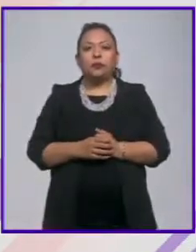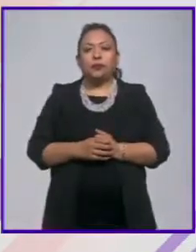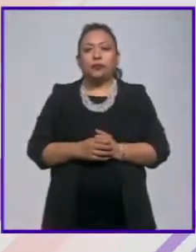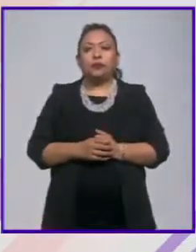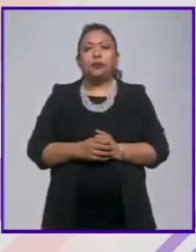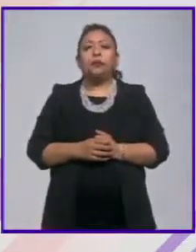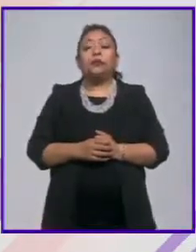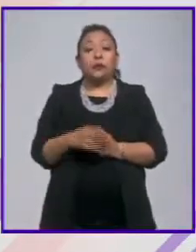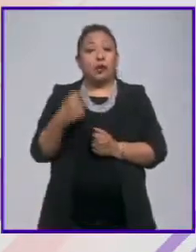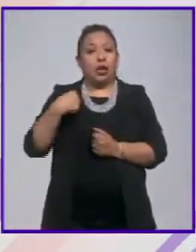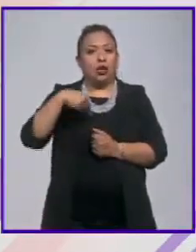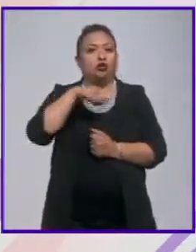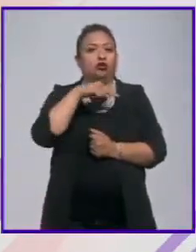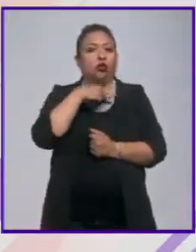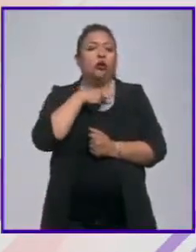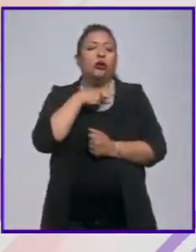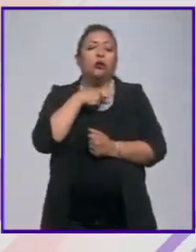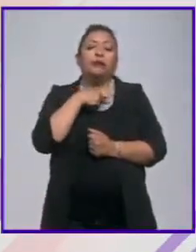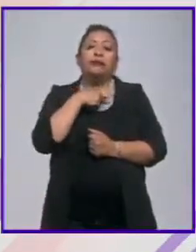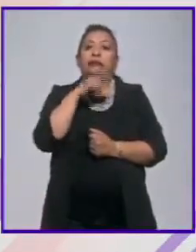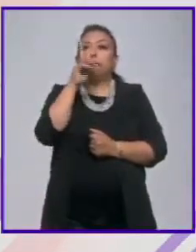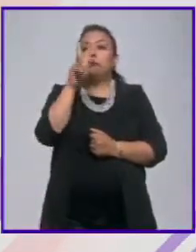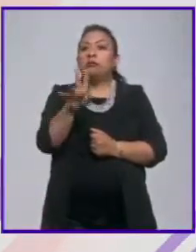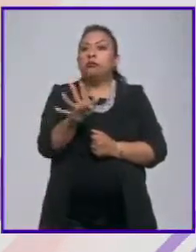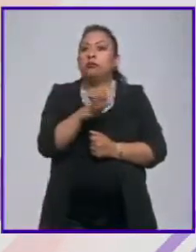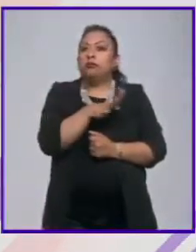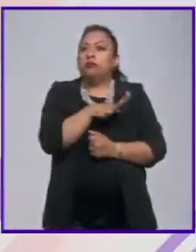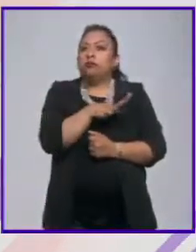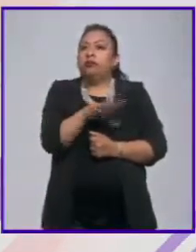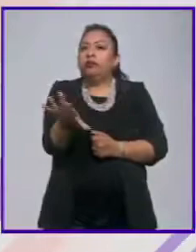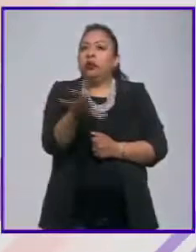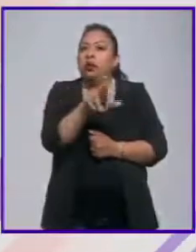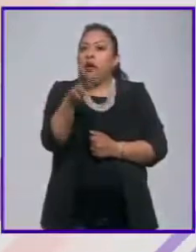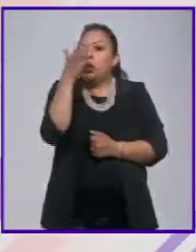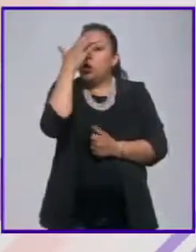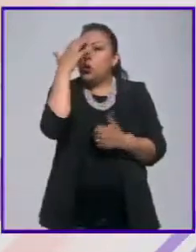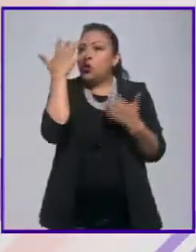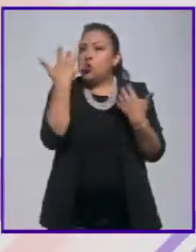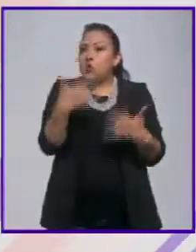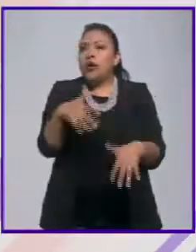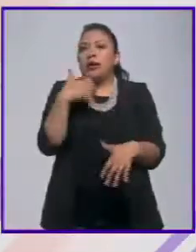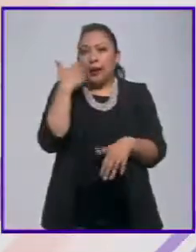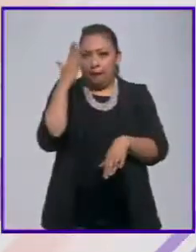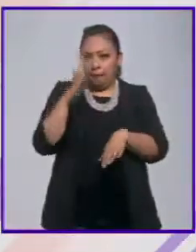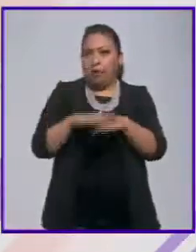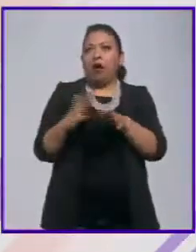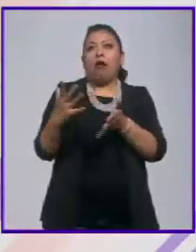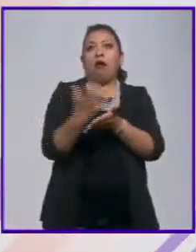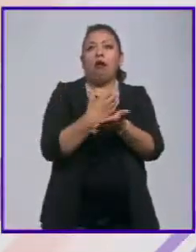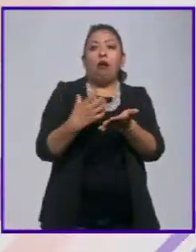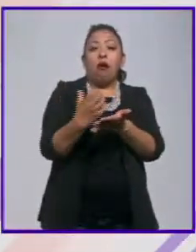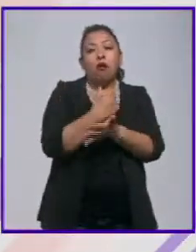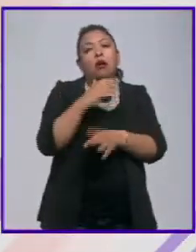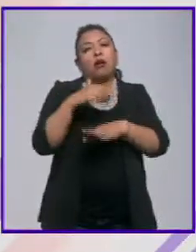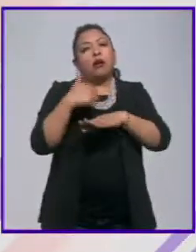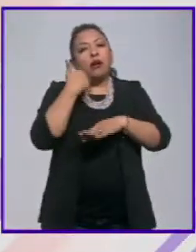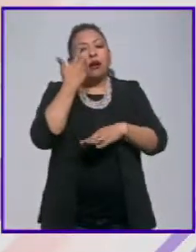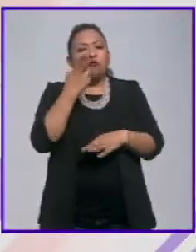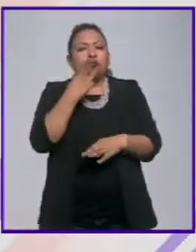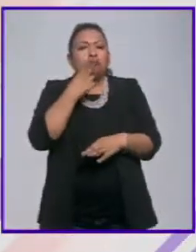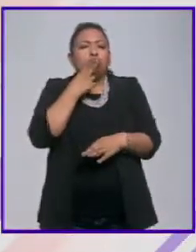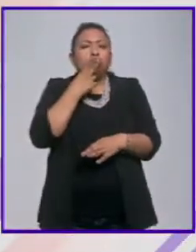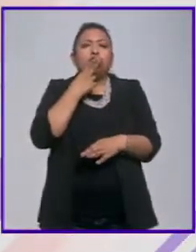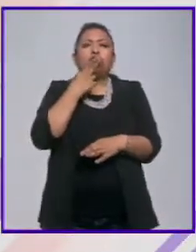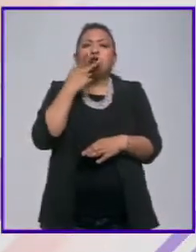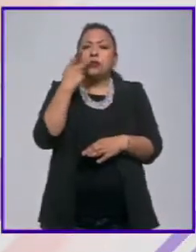Para nosotros es un increíble reconocimiento, vamos por más porque queremos que sea patrimonio